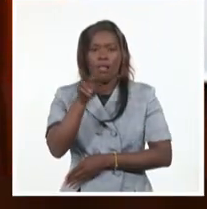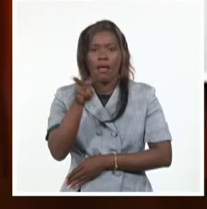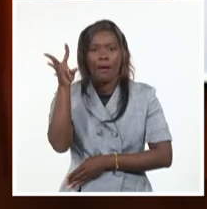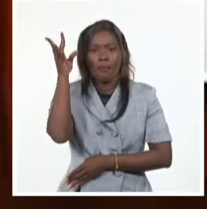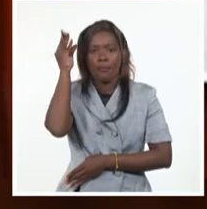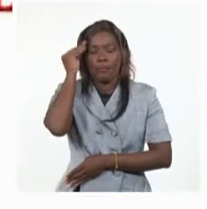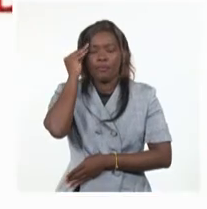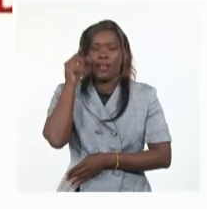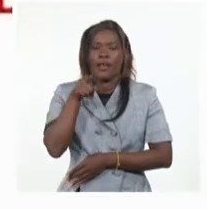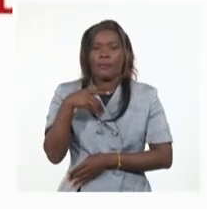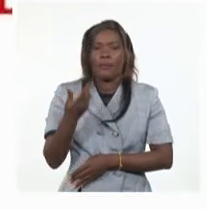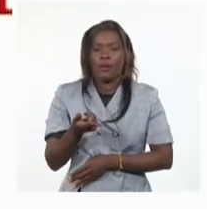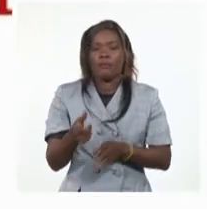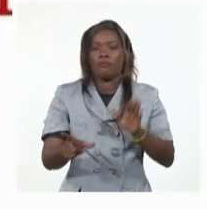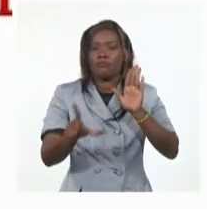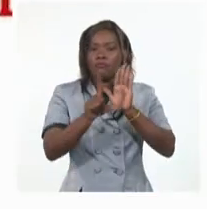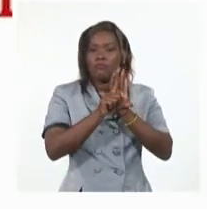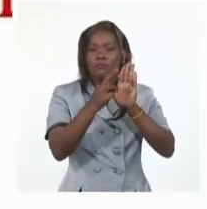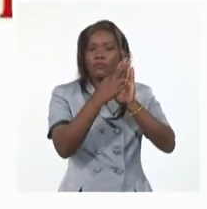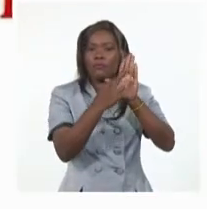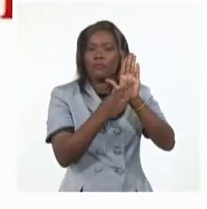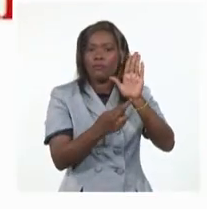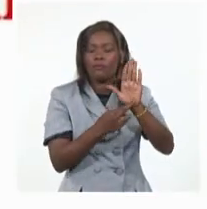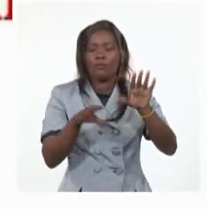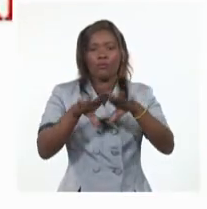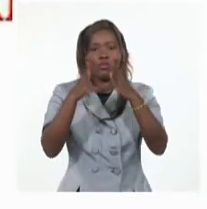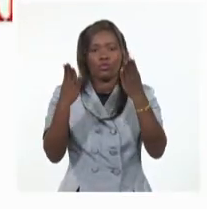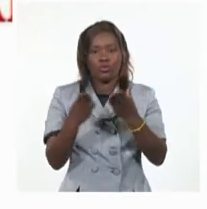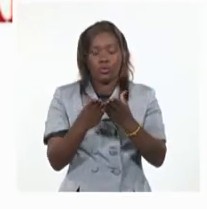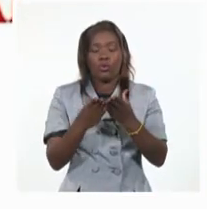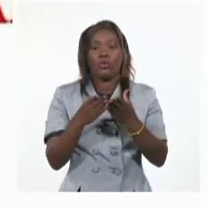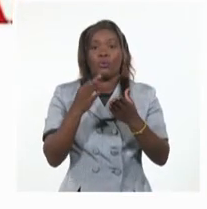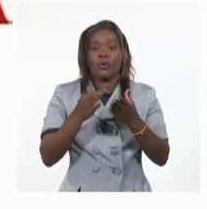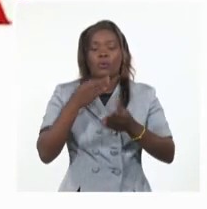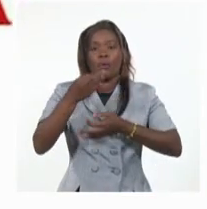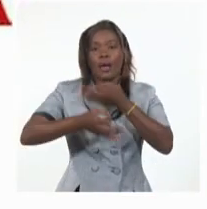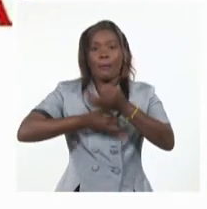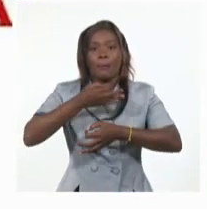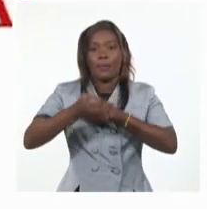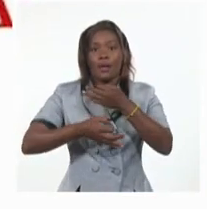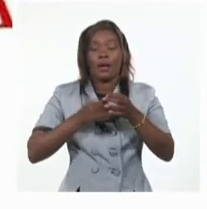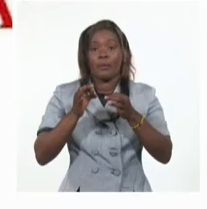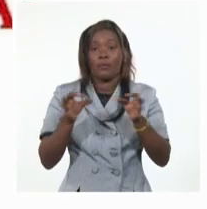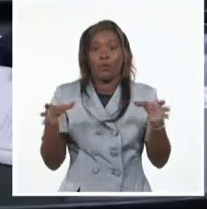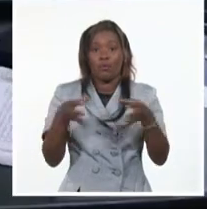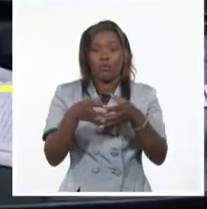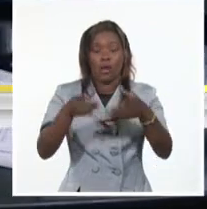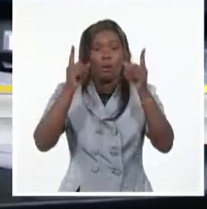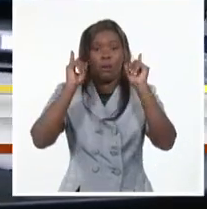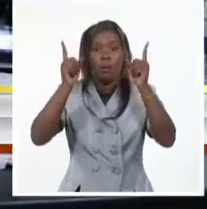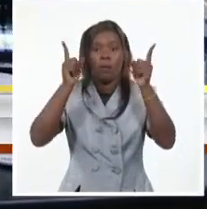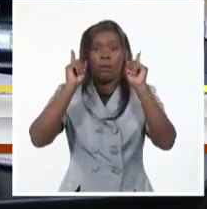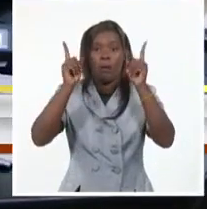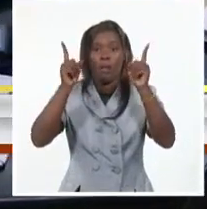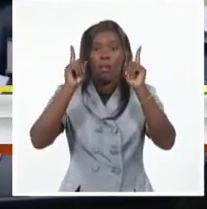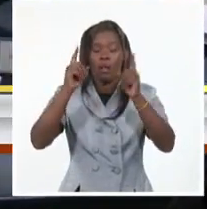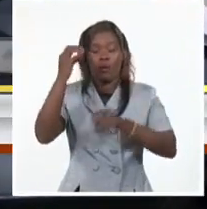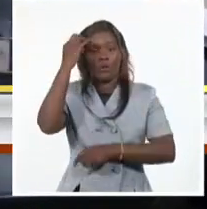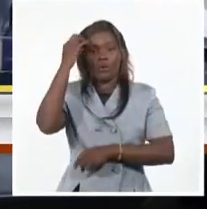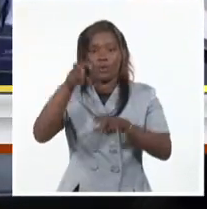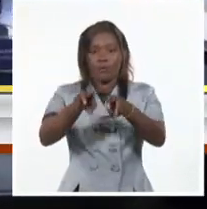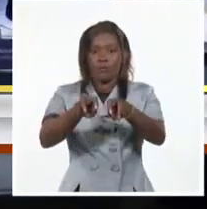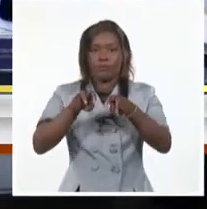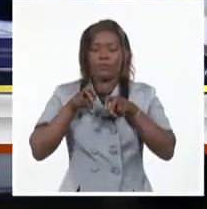ciudadanía con los criterios adecuados sobre estos temas previo al análisis en el décimo periodo ordinario de sesiones del Parlamento Cubano.